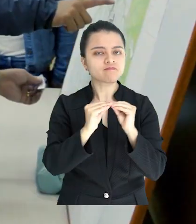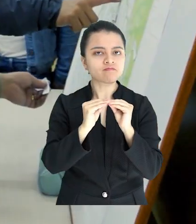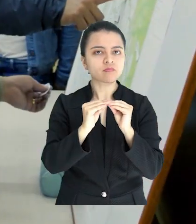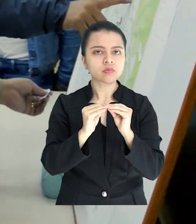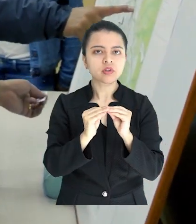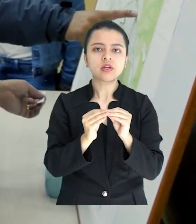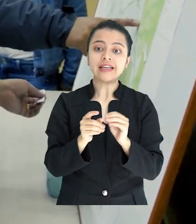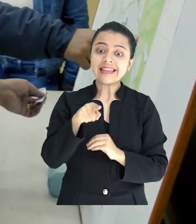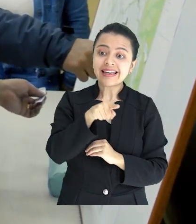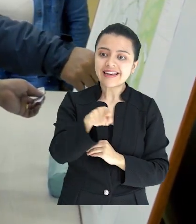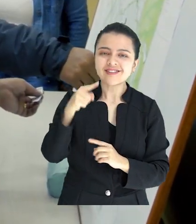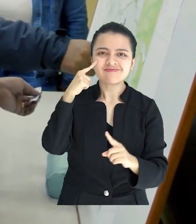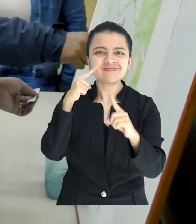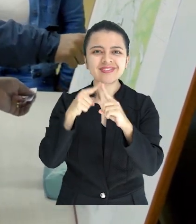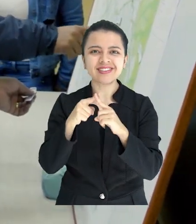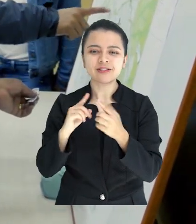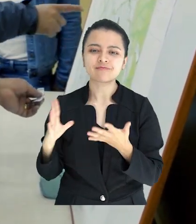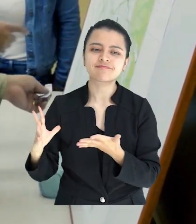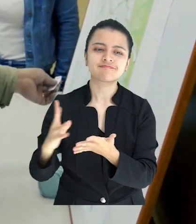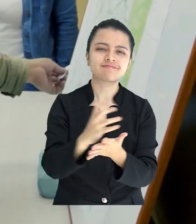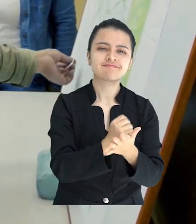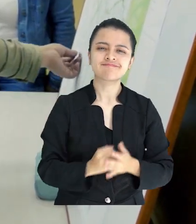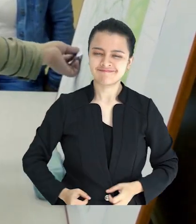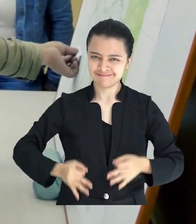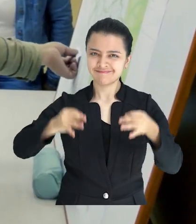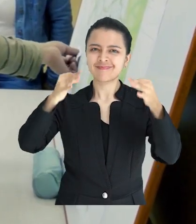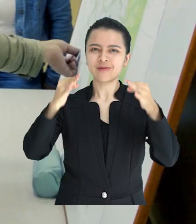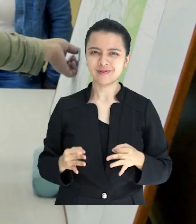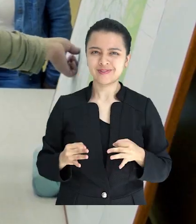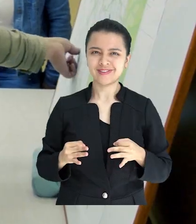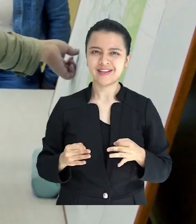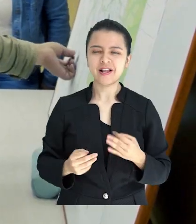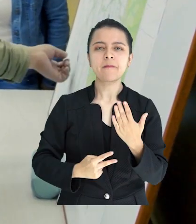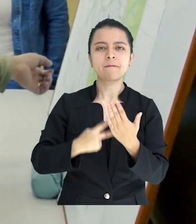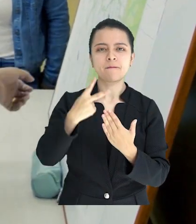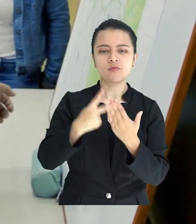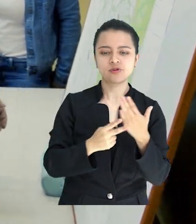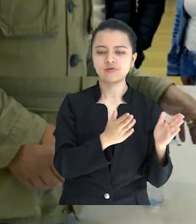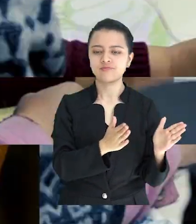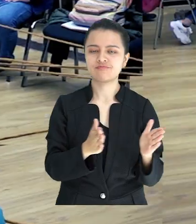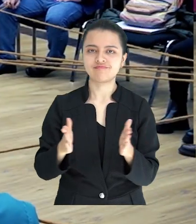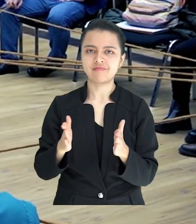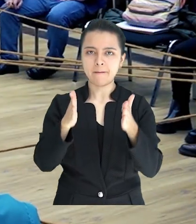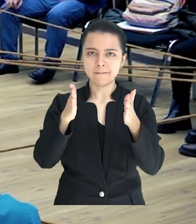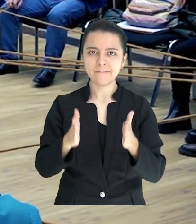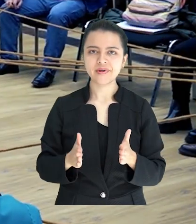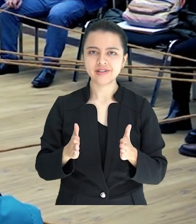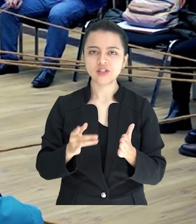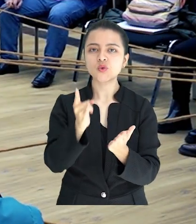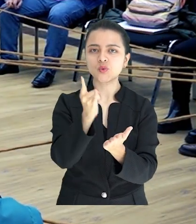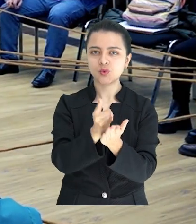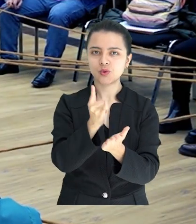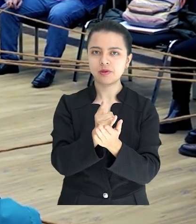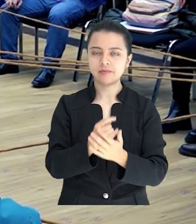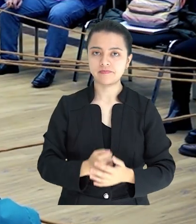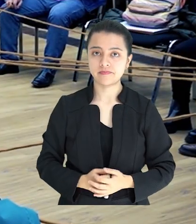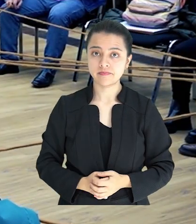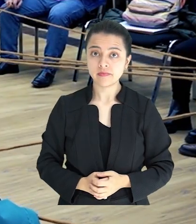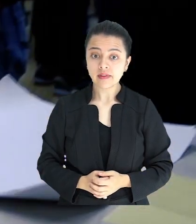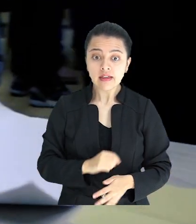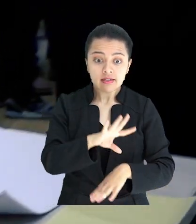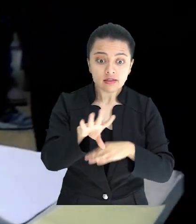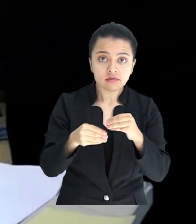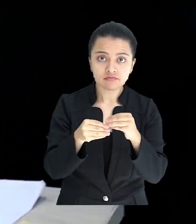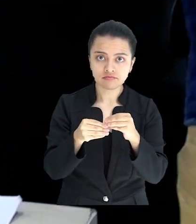que los residentes del proyecto consideren importantes para la modificación del Plan Parcial Tres Quebradas USME. Adicionalmente, en